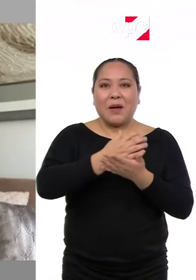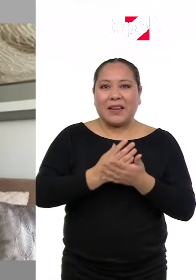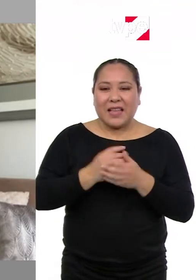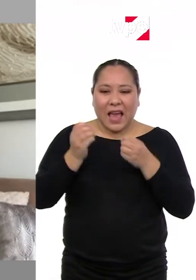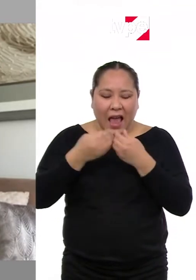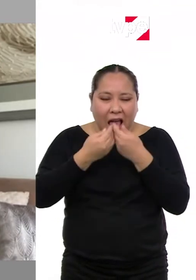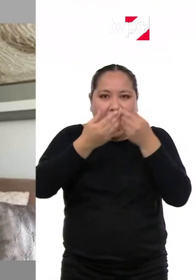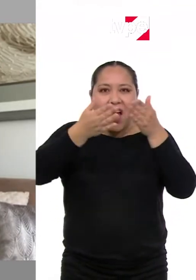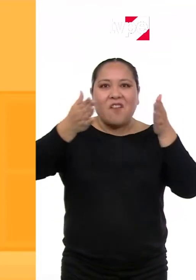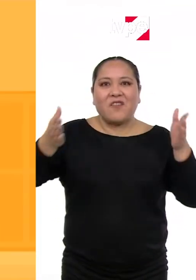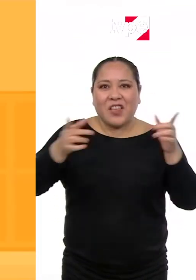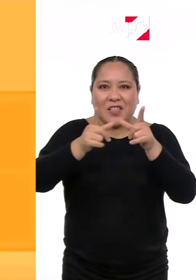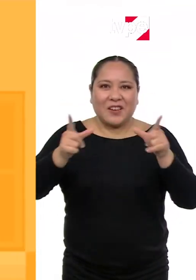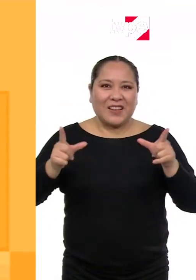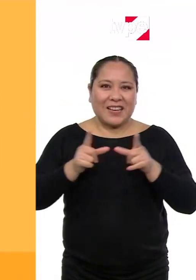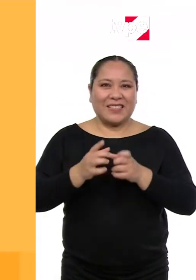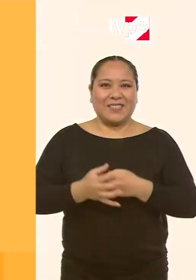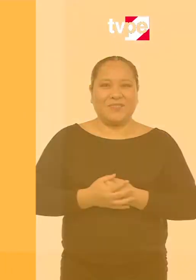Abriendo Espacios.